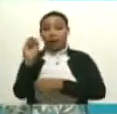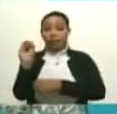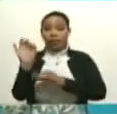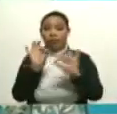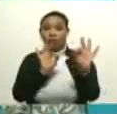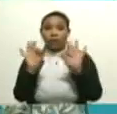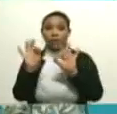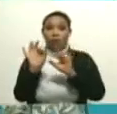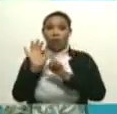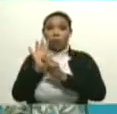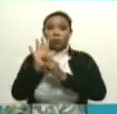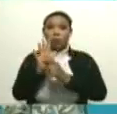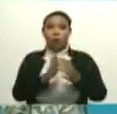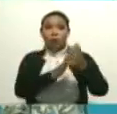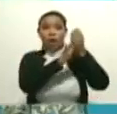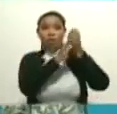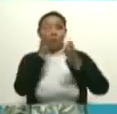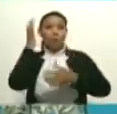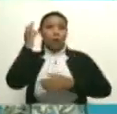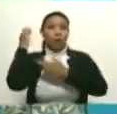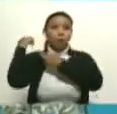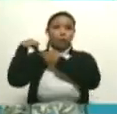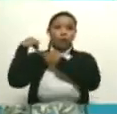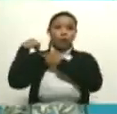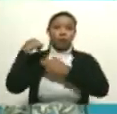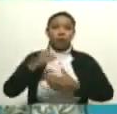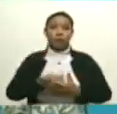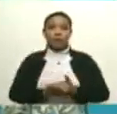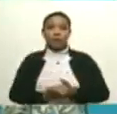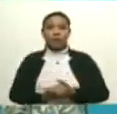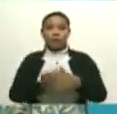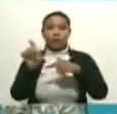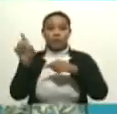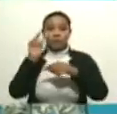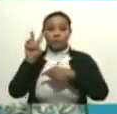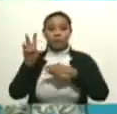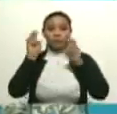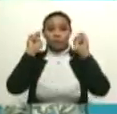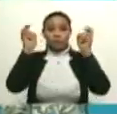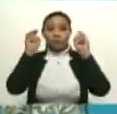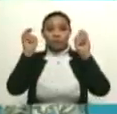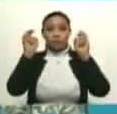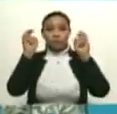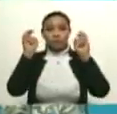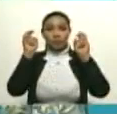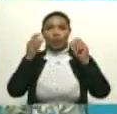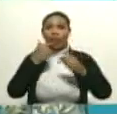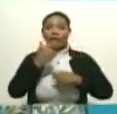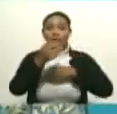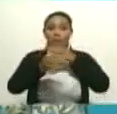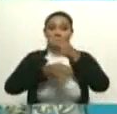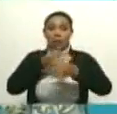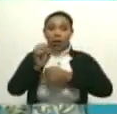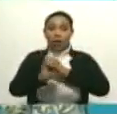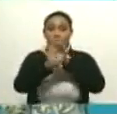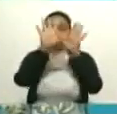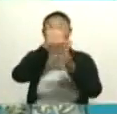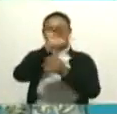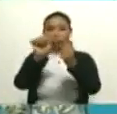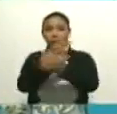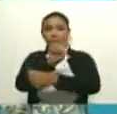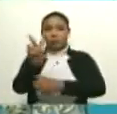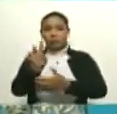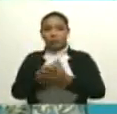dirigidos por mujeres, por esta perspectiva de género que muy bien señalaba nuestra querida vicepresidenta